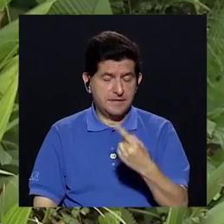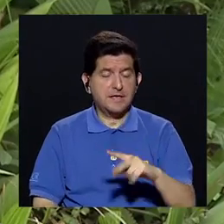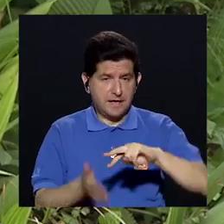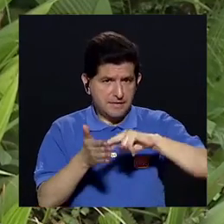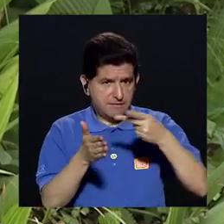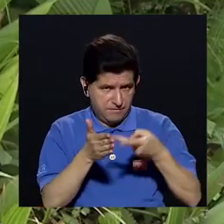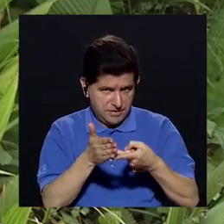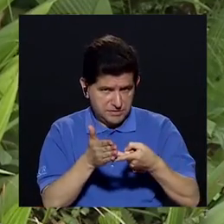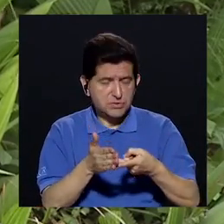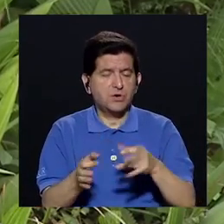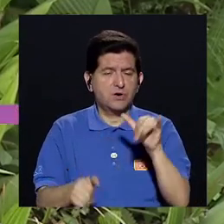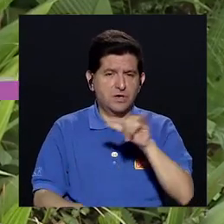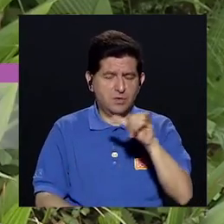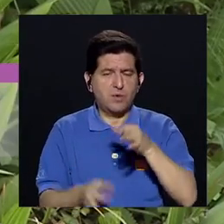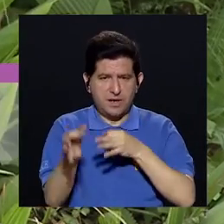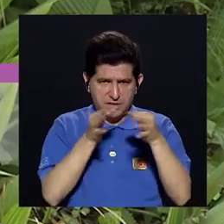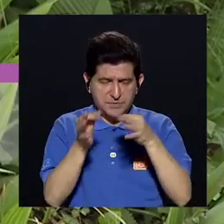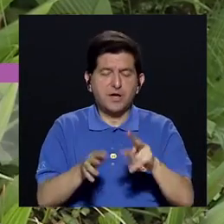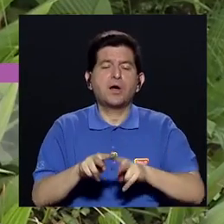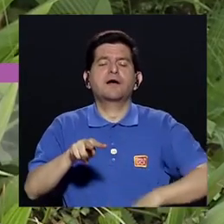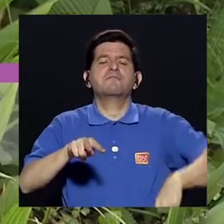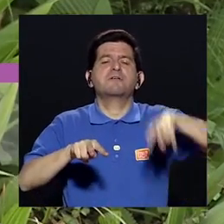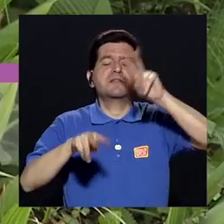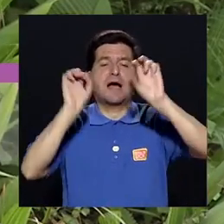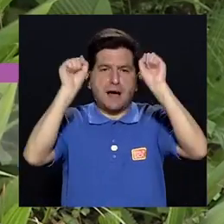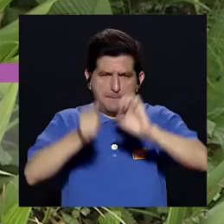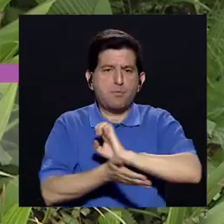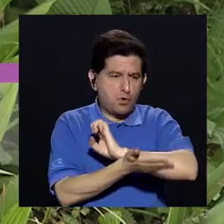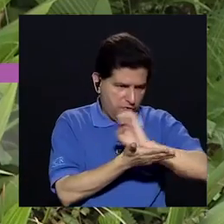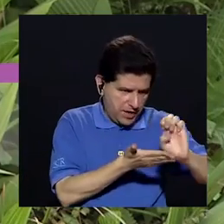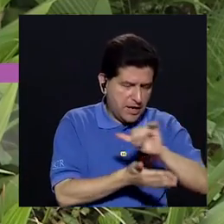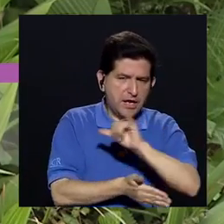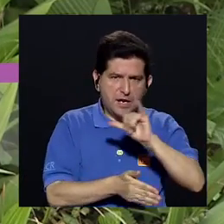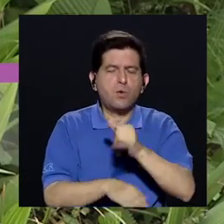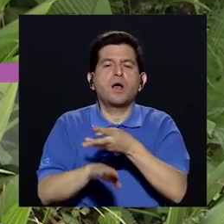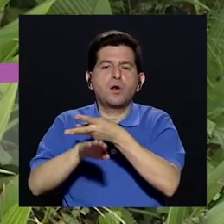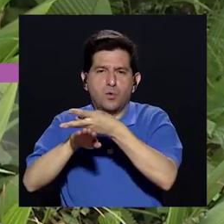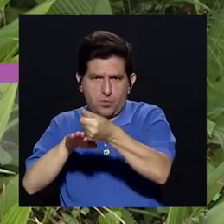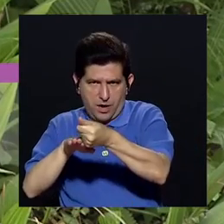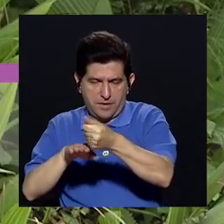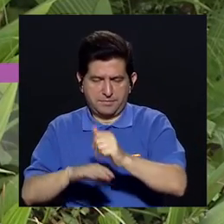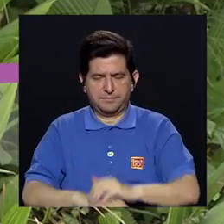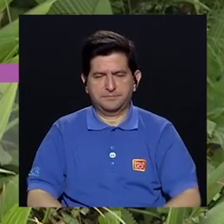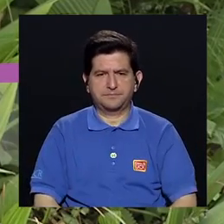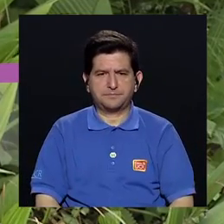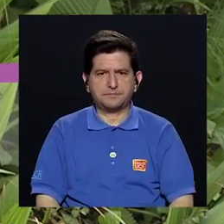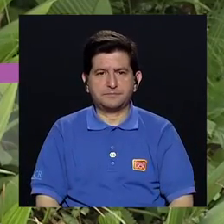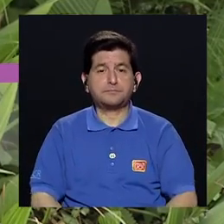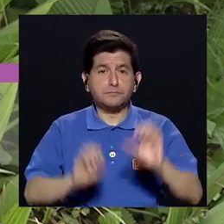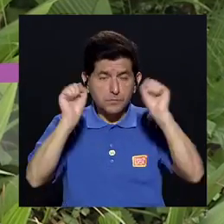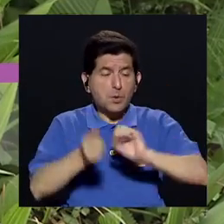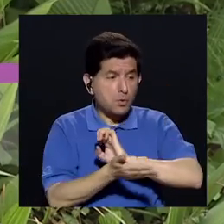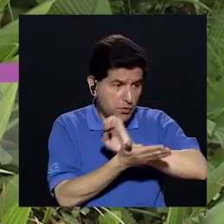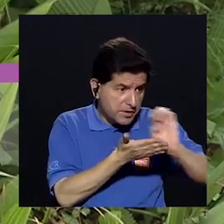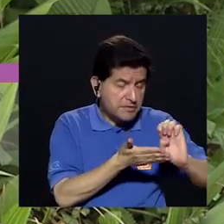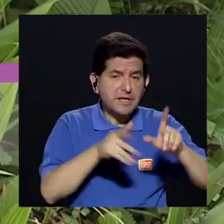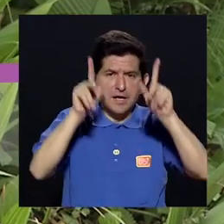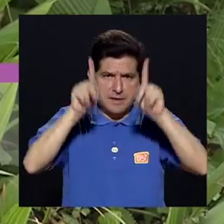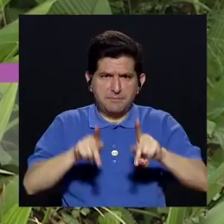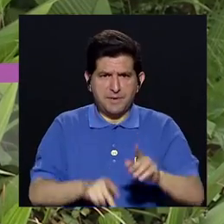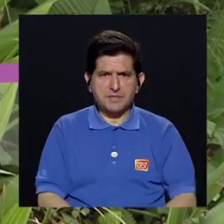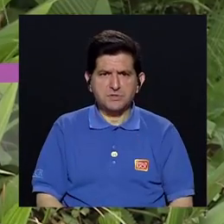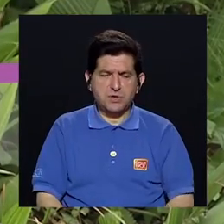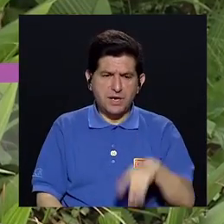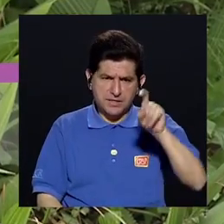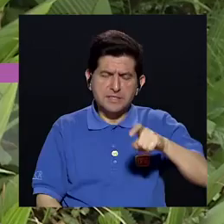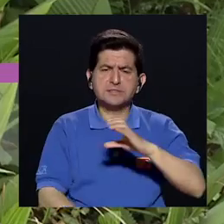enfermedad Le dije que la ventaja que tiene Es que se puede prevenir y se puede curar O se puede prevenir Porque si las personas toman